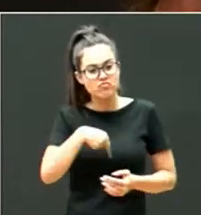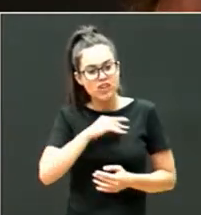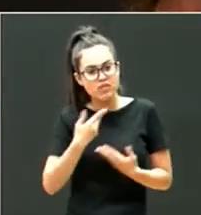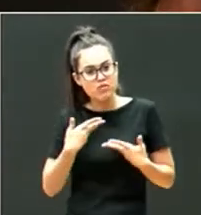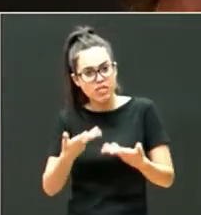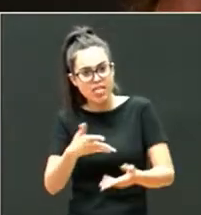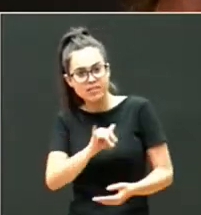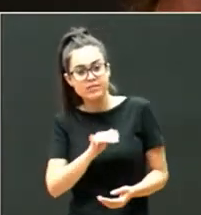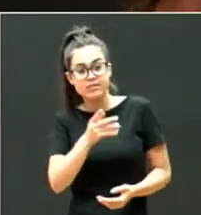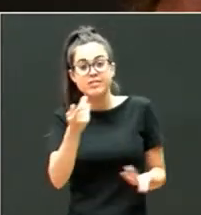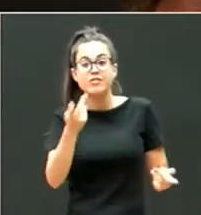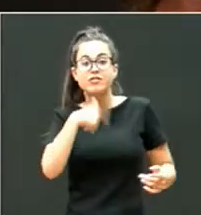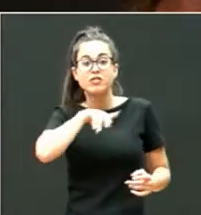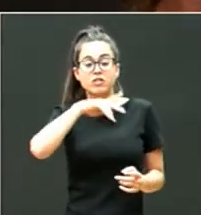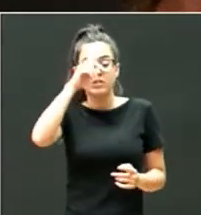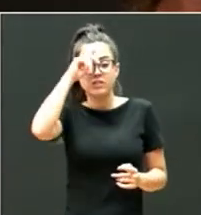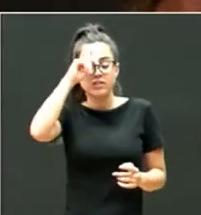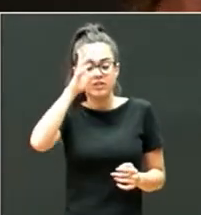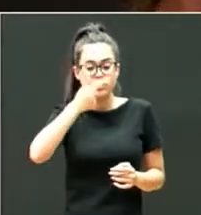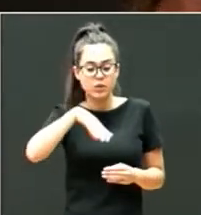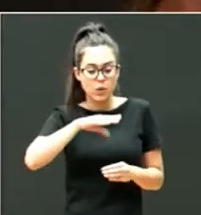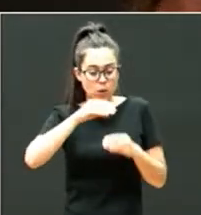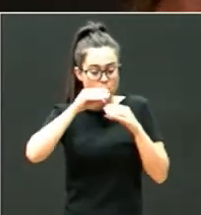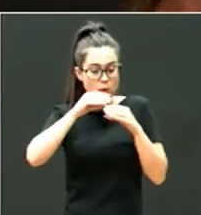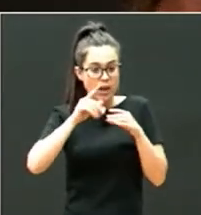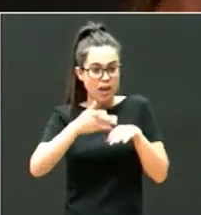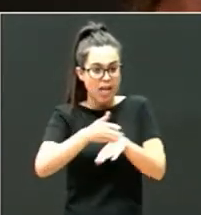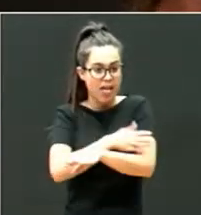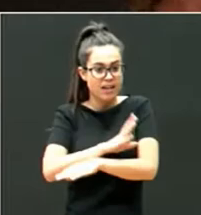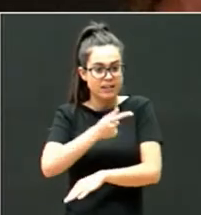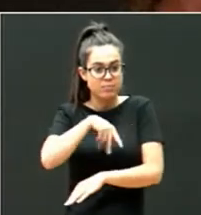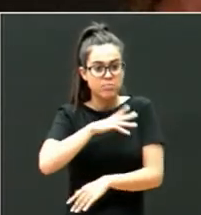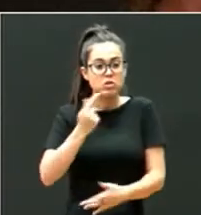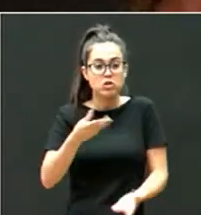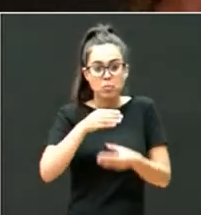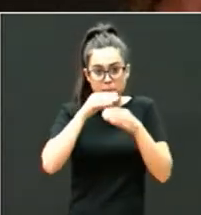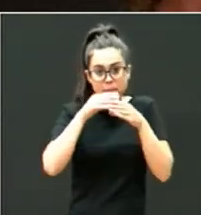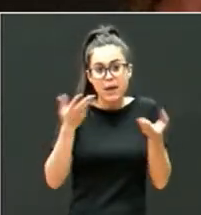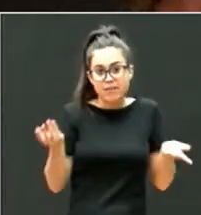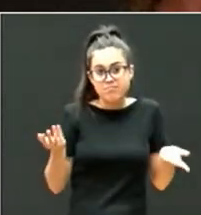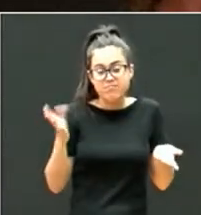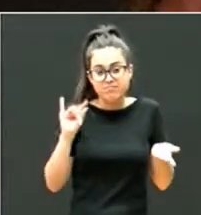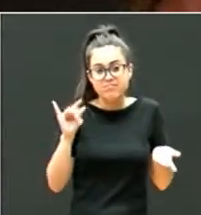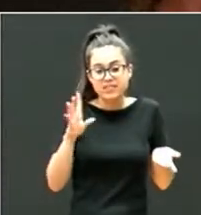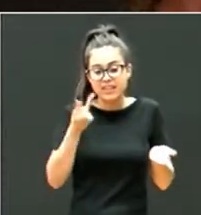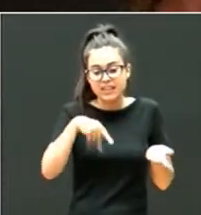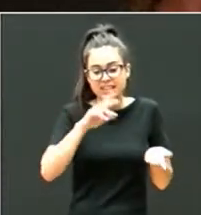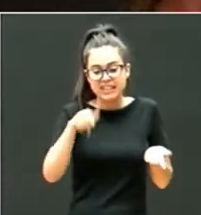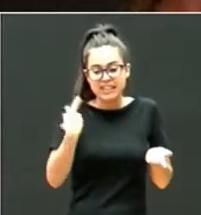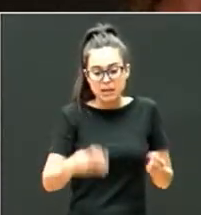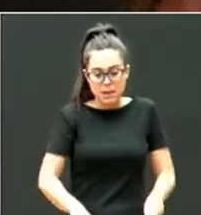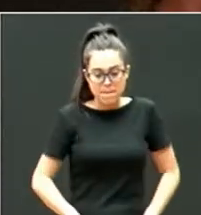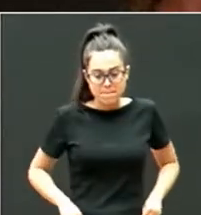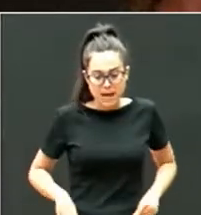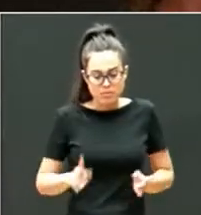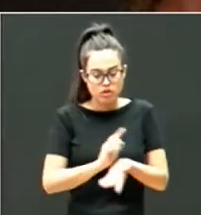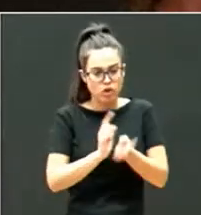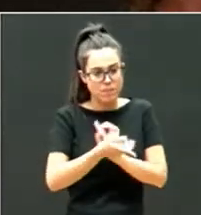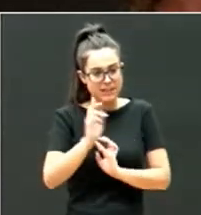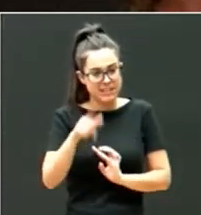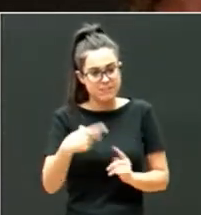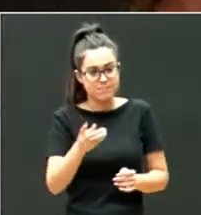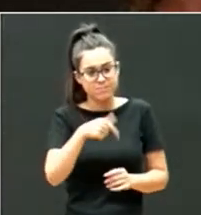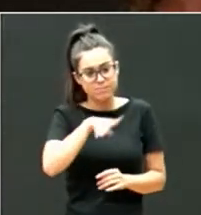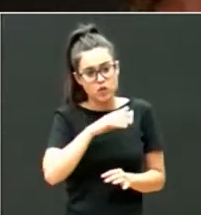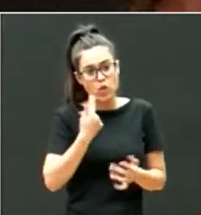él, pues no sabemos si ha tomado biberones o no previamente, pero desde luego con otros toma biberones. Y lo mismo juegos de cambios de pañales, tenemos una con